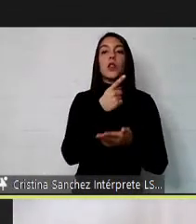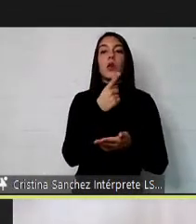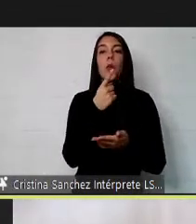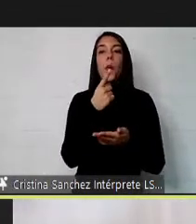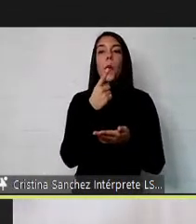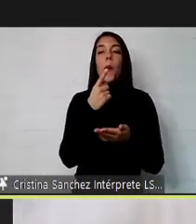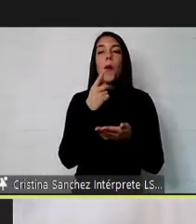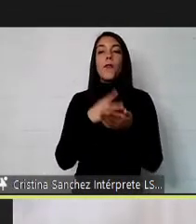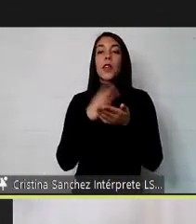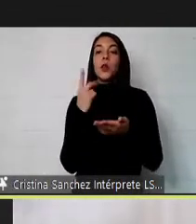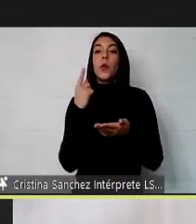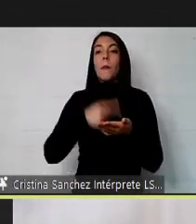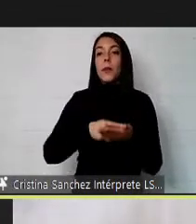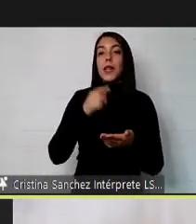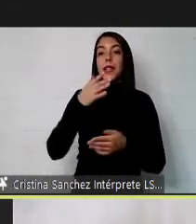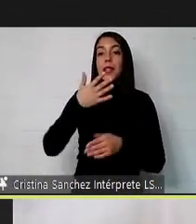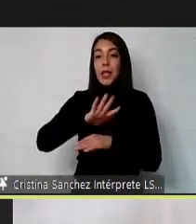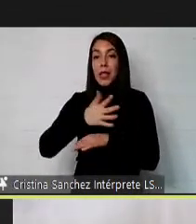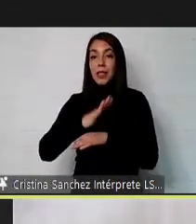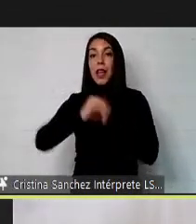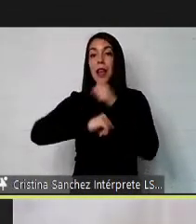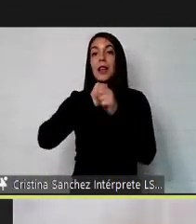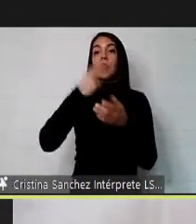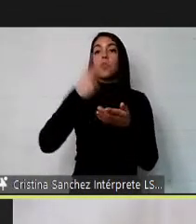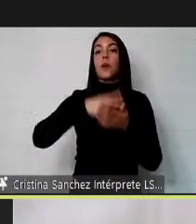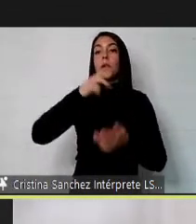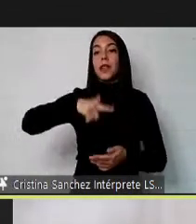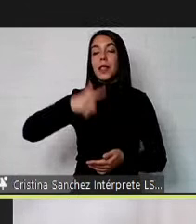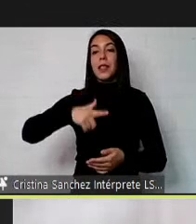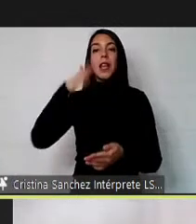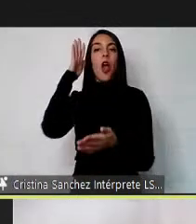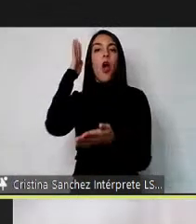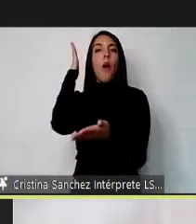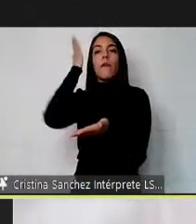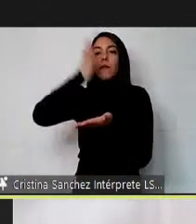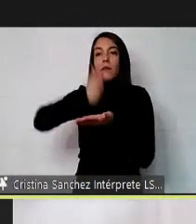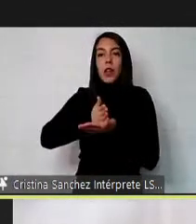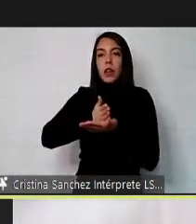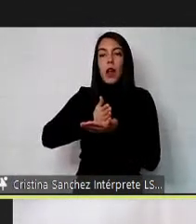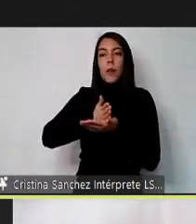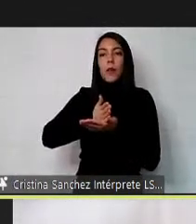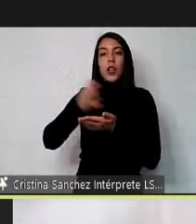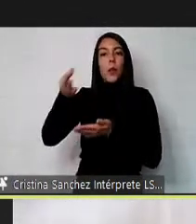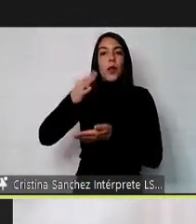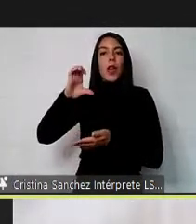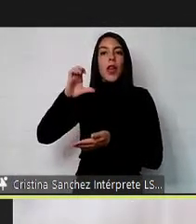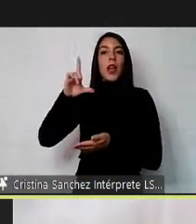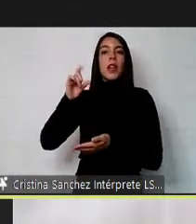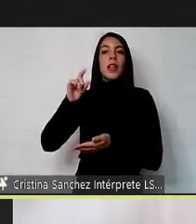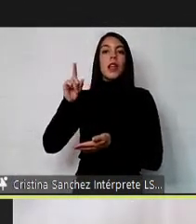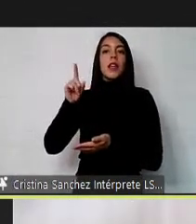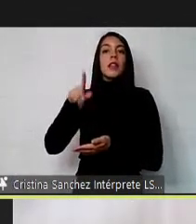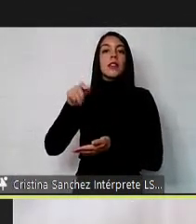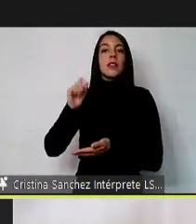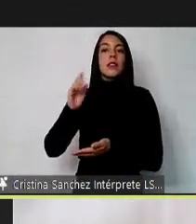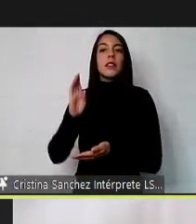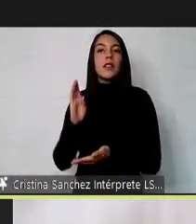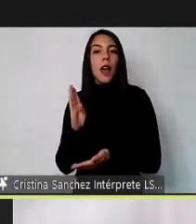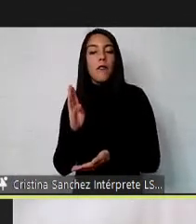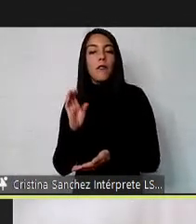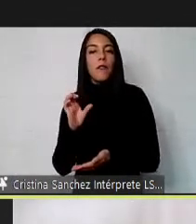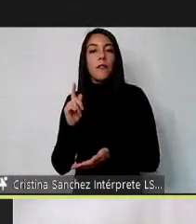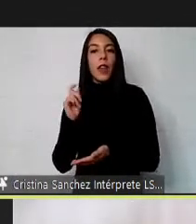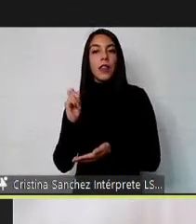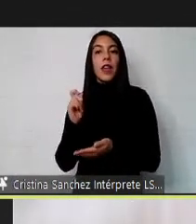2017 que obliga como decía Elizabeth al principio a contratar personas en cierta